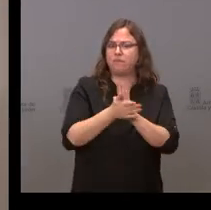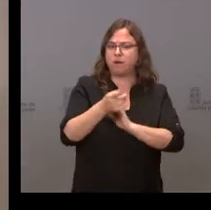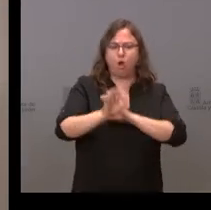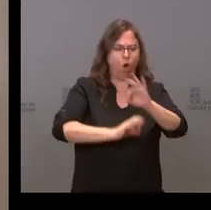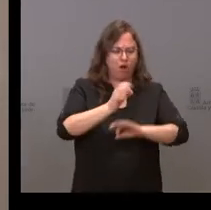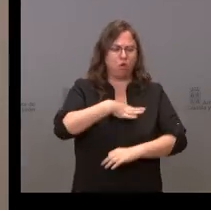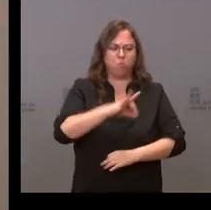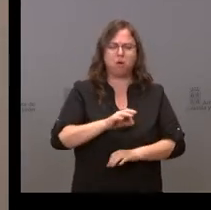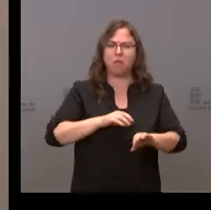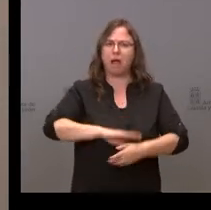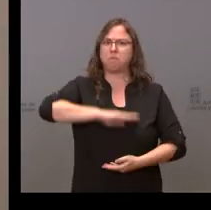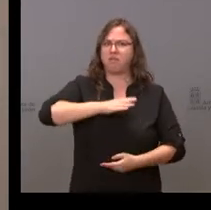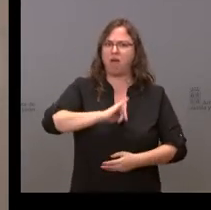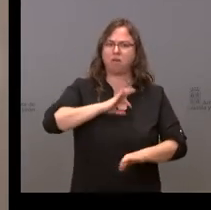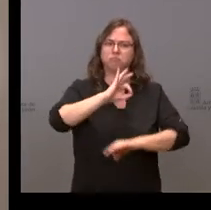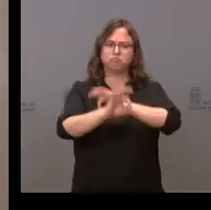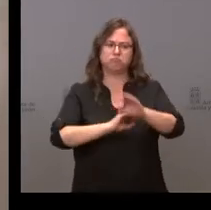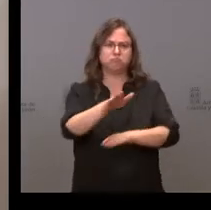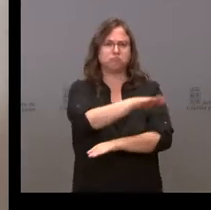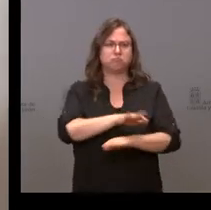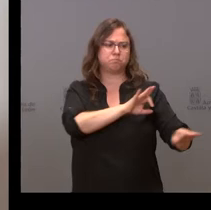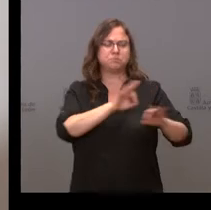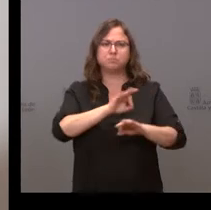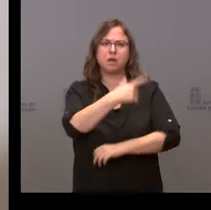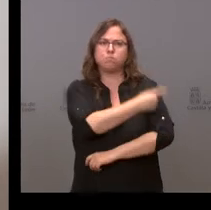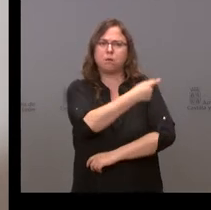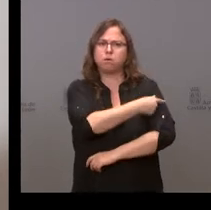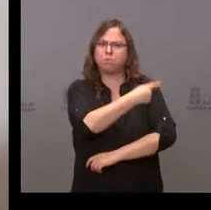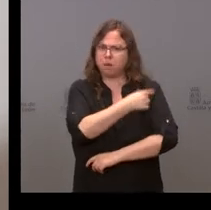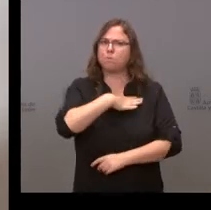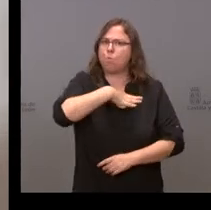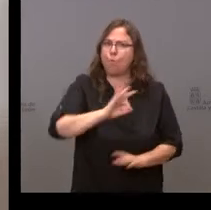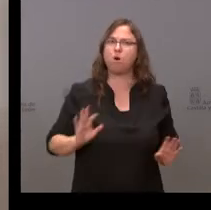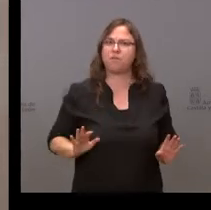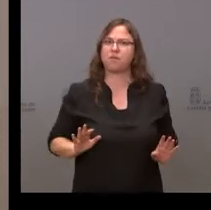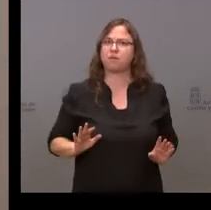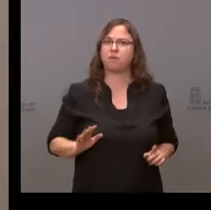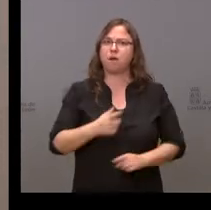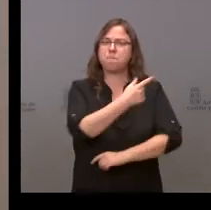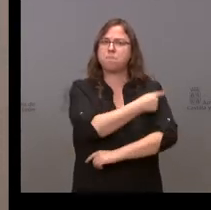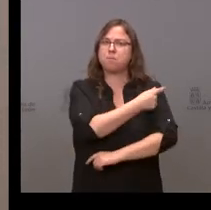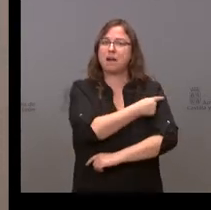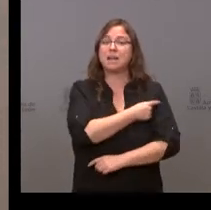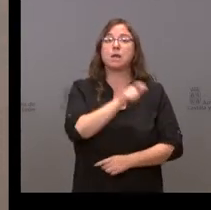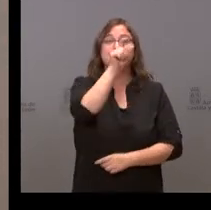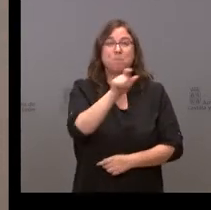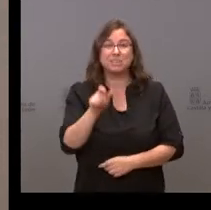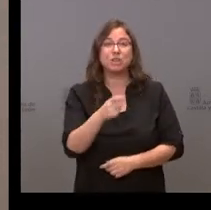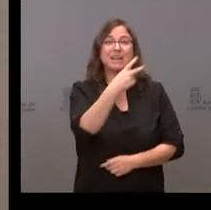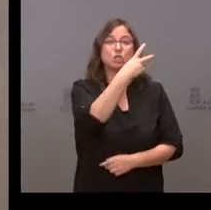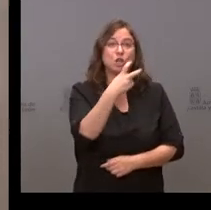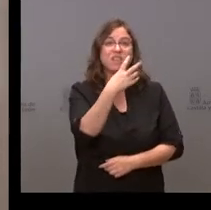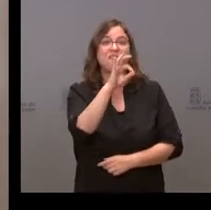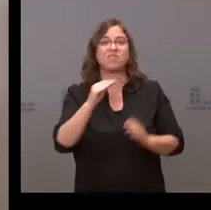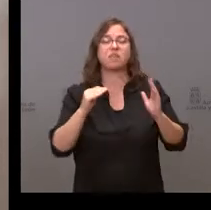organización en todo el territorio de vacunar a 220.000 personas en una